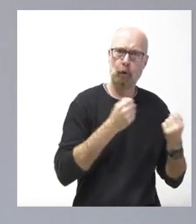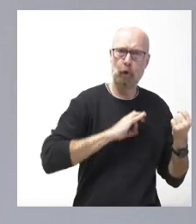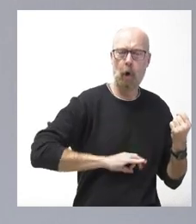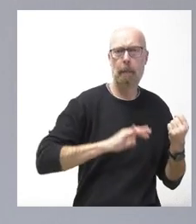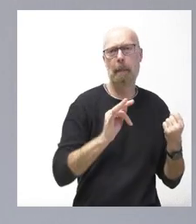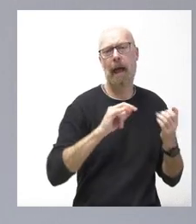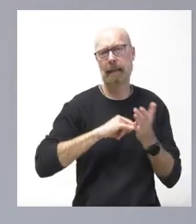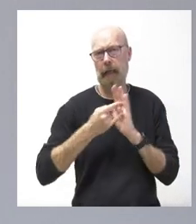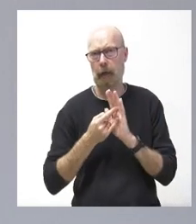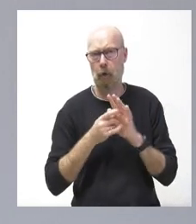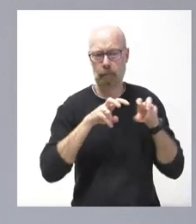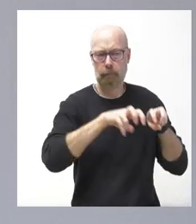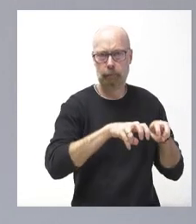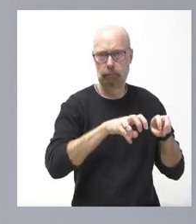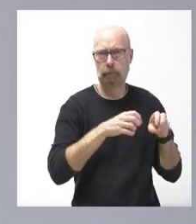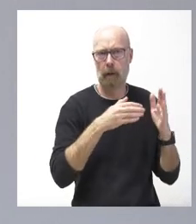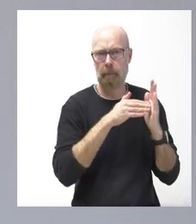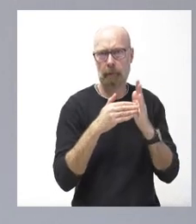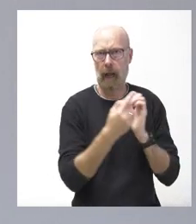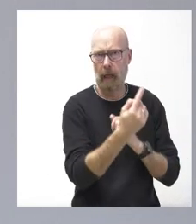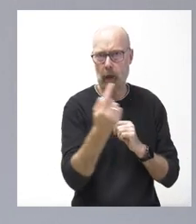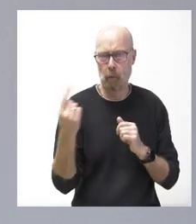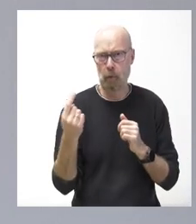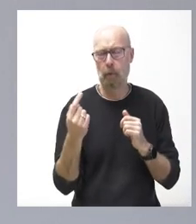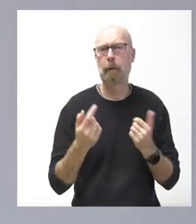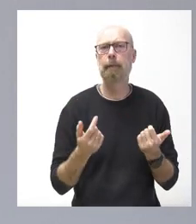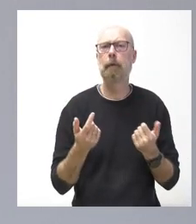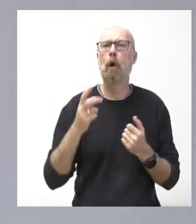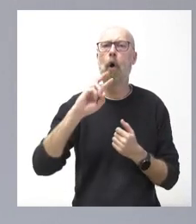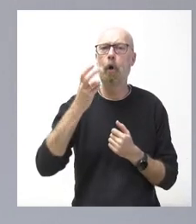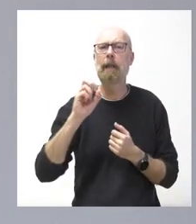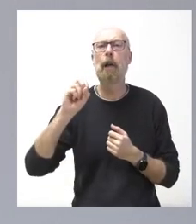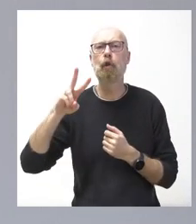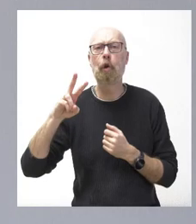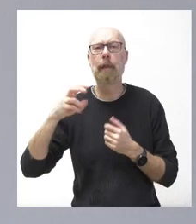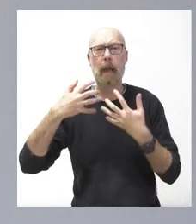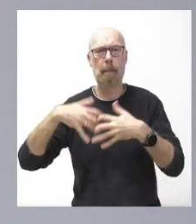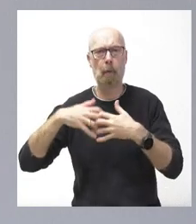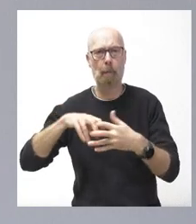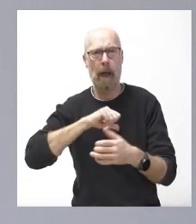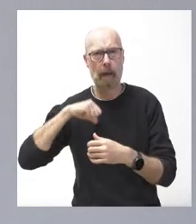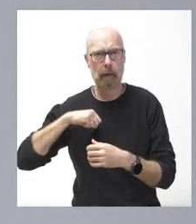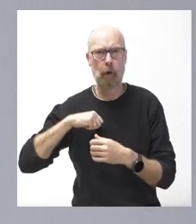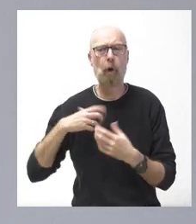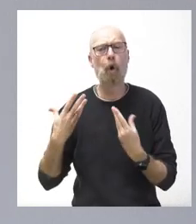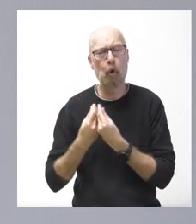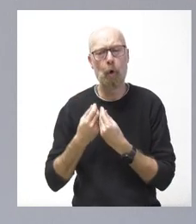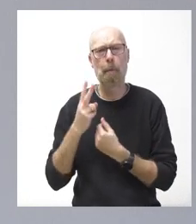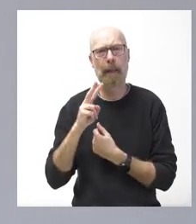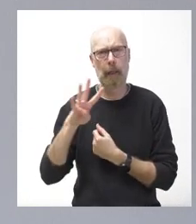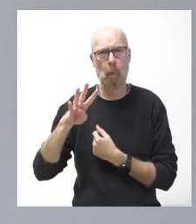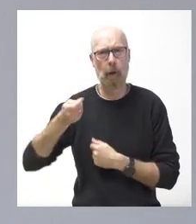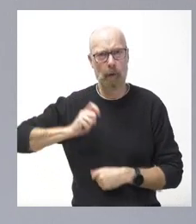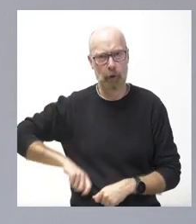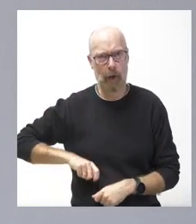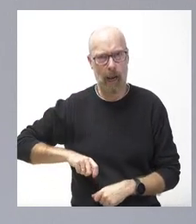estar en la dirección de la actuación de estos medios. Otras doce autobombas con 24 profesionales que llevan, por